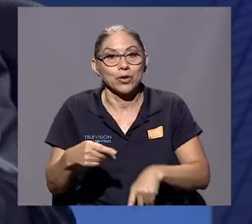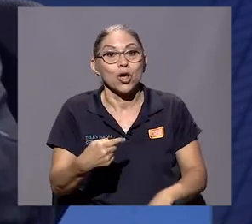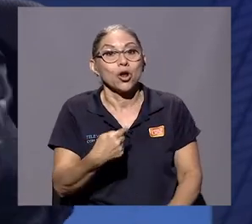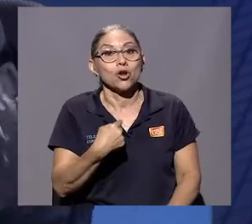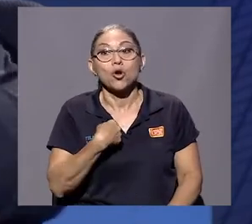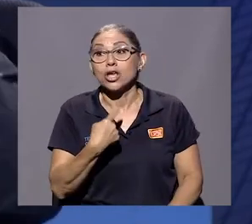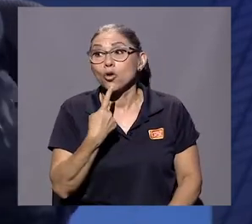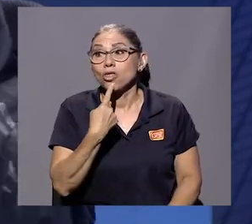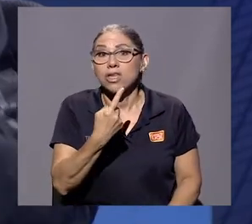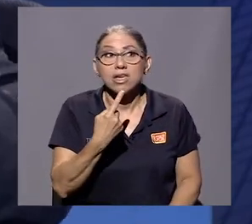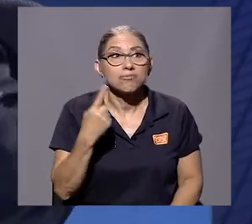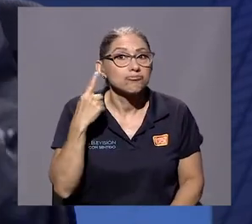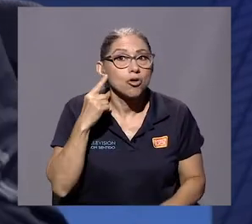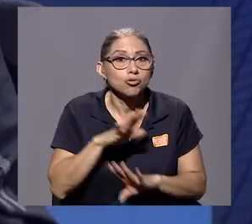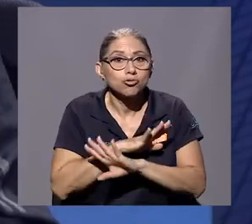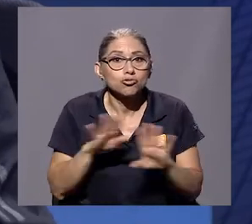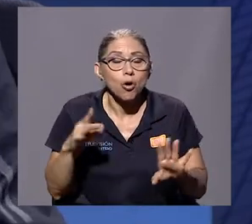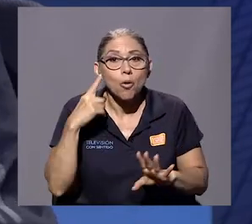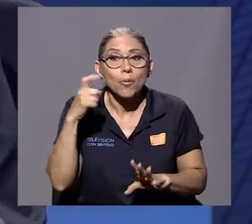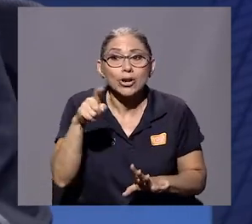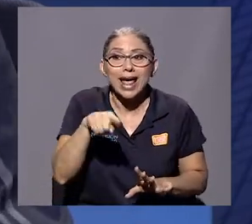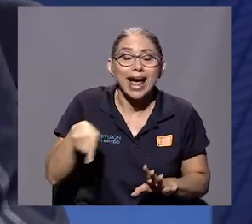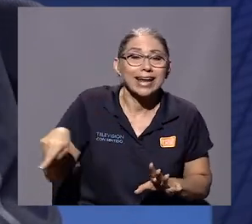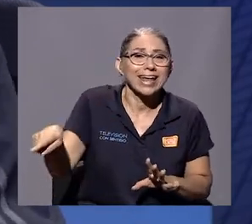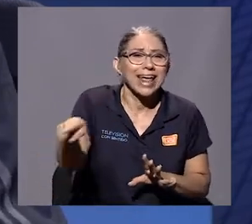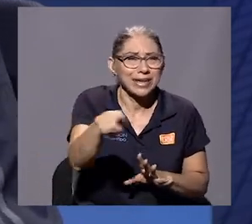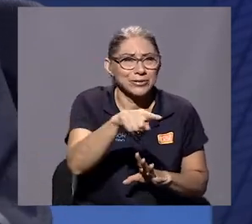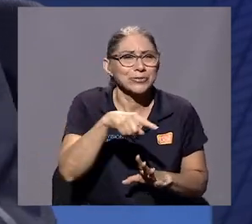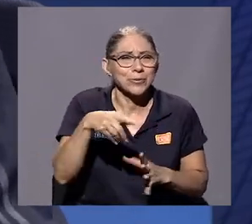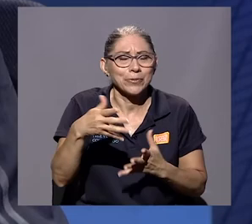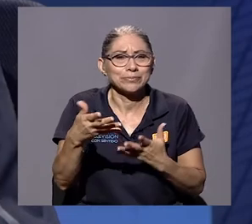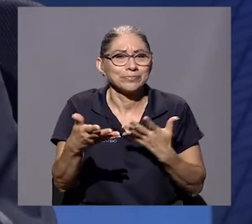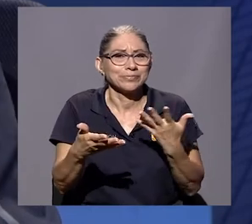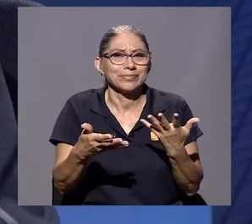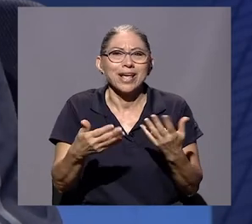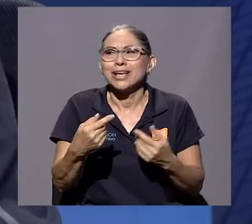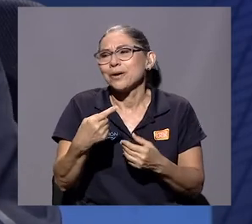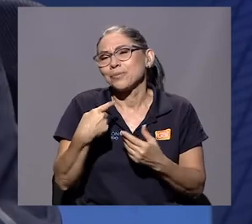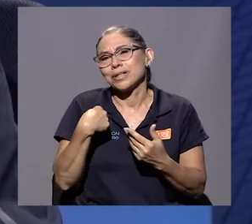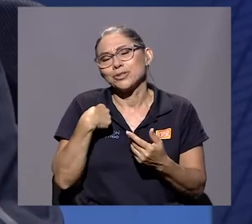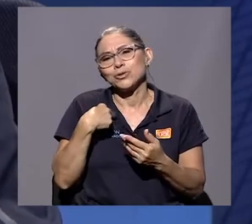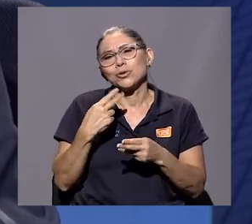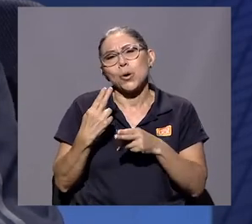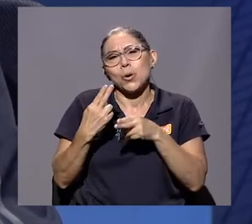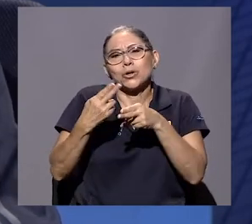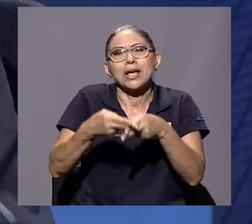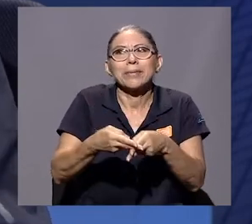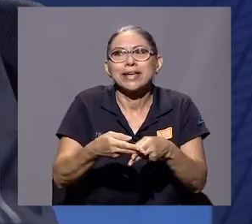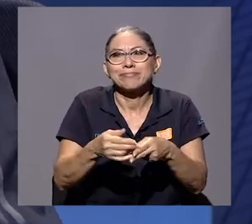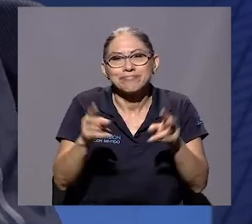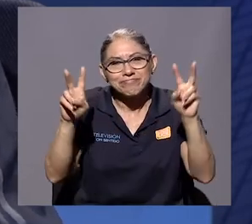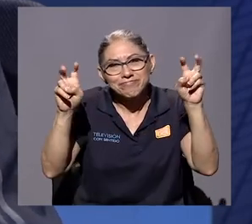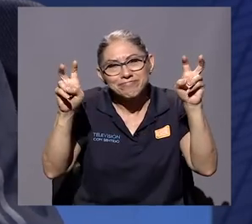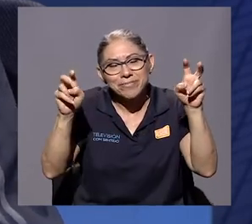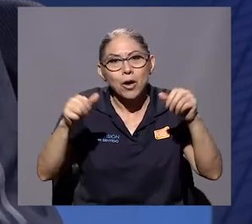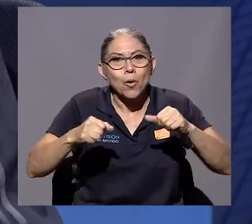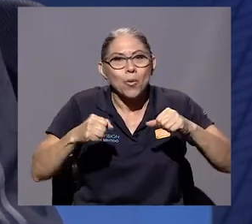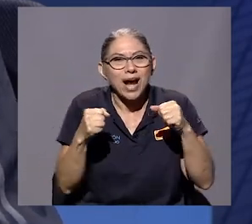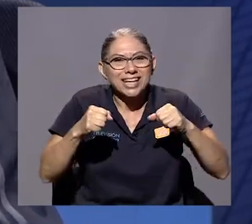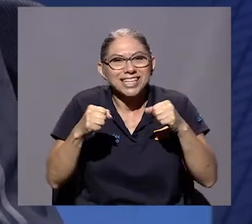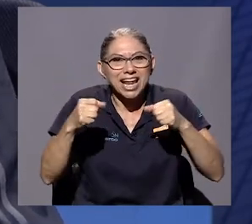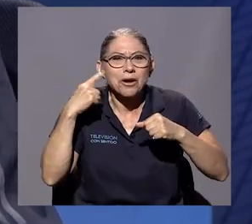¿verdad? Lo que yo dije no se oyó, porque aquello se convirtió en, yo lo llamé en algún momento, tal vez no es lo más justo, pero lo llamé un gallinero,